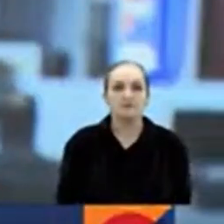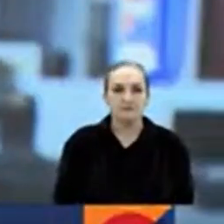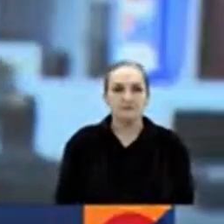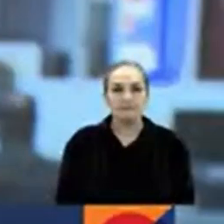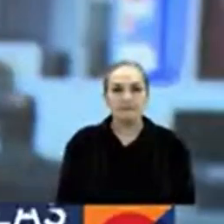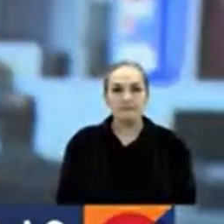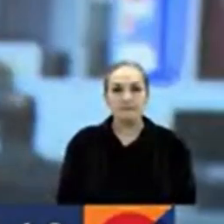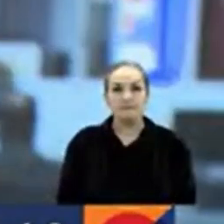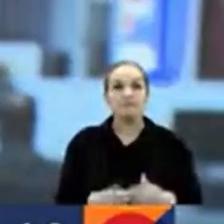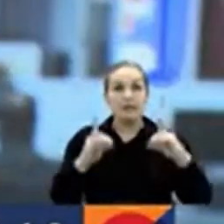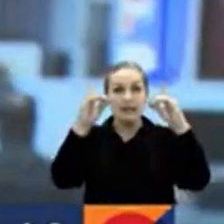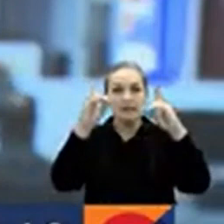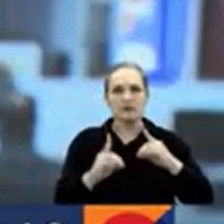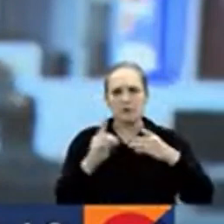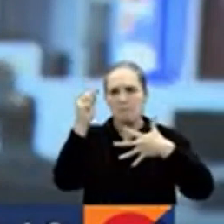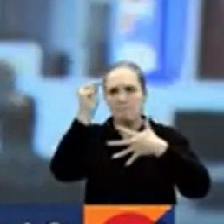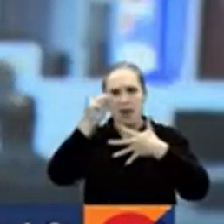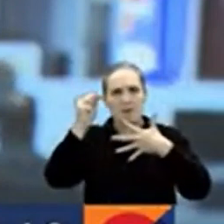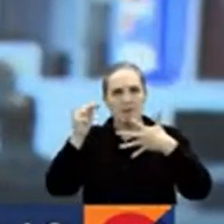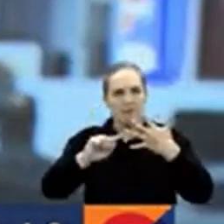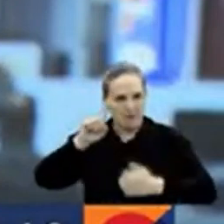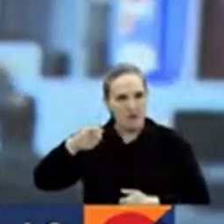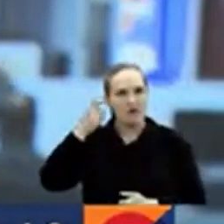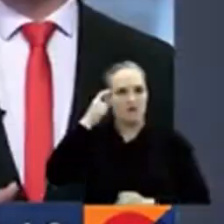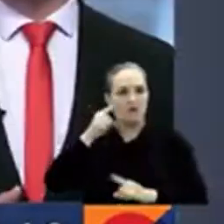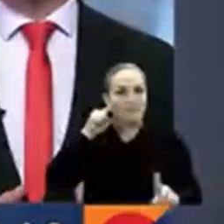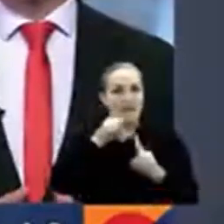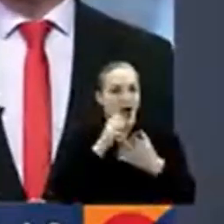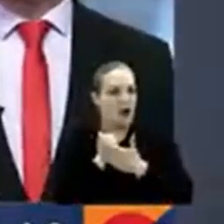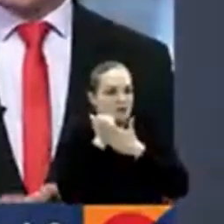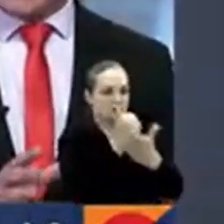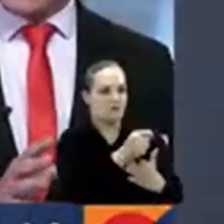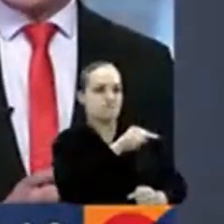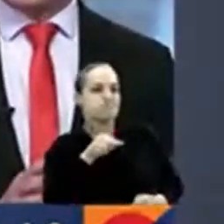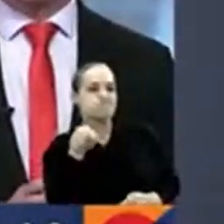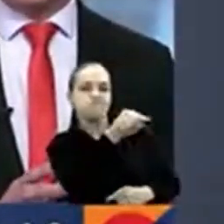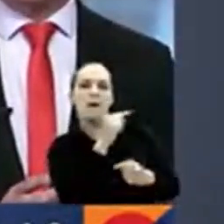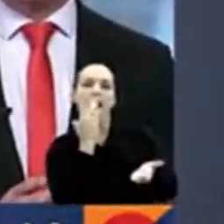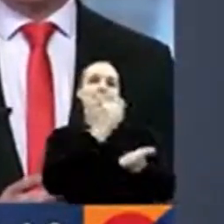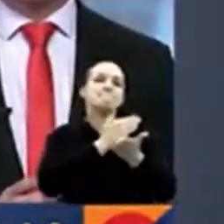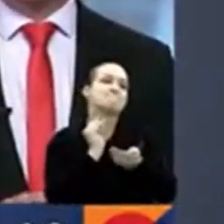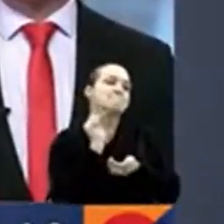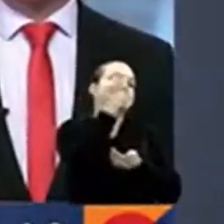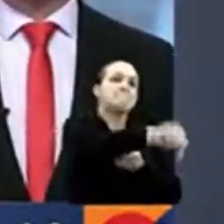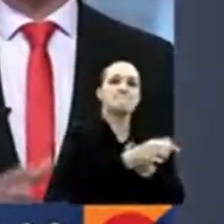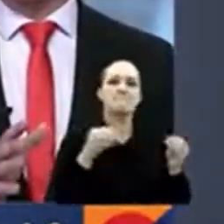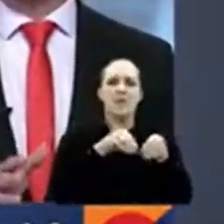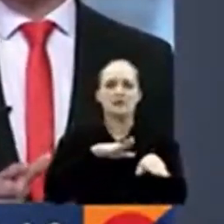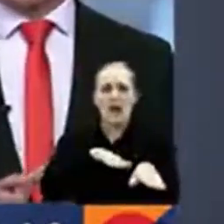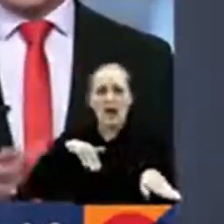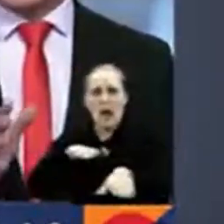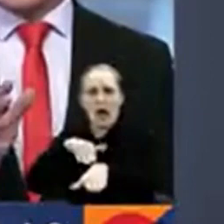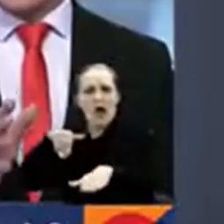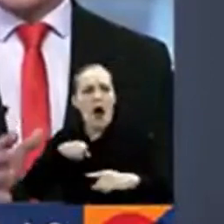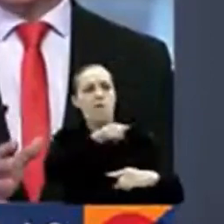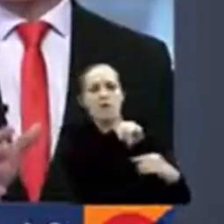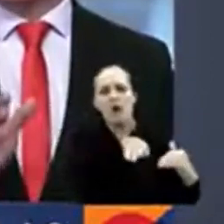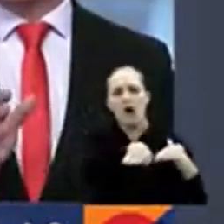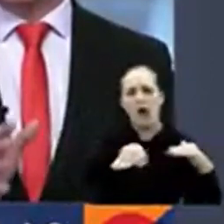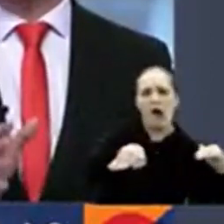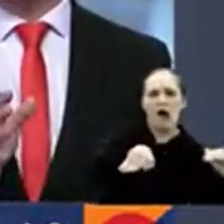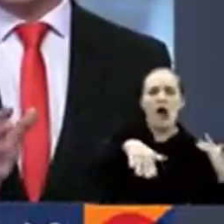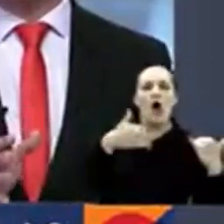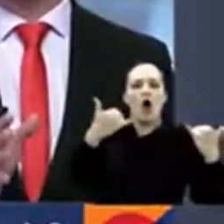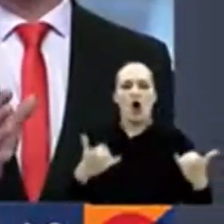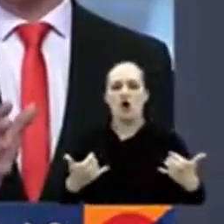dentro de las medidas adoptadas por el gobierno nacional para facilitar el abastecimiento y también descongestionar las vías afectadas, hoy arrancó